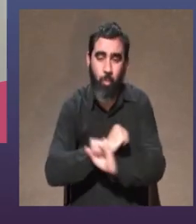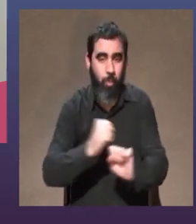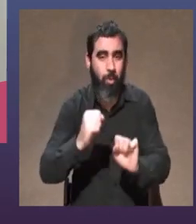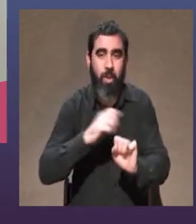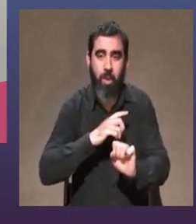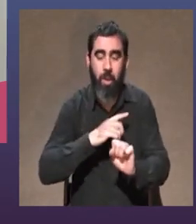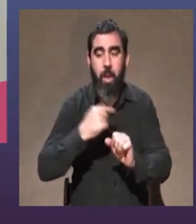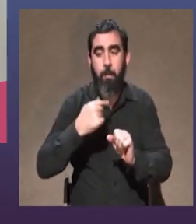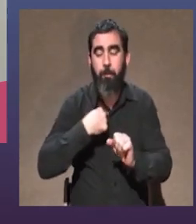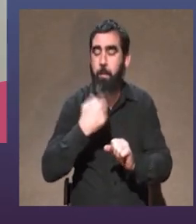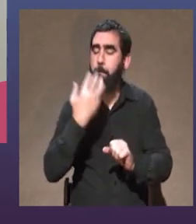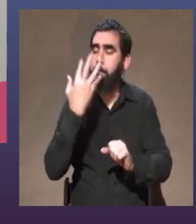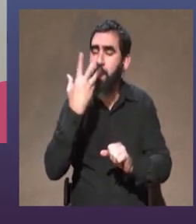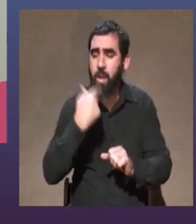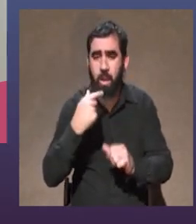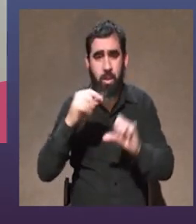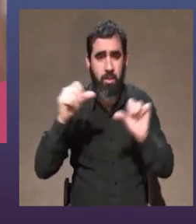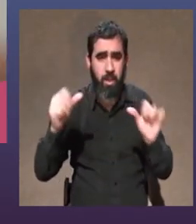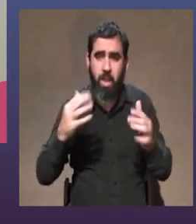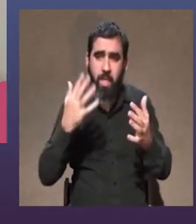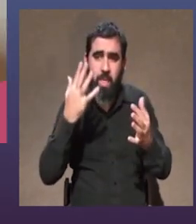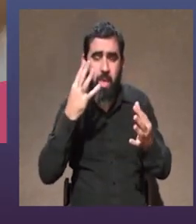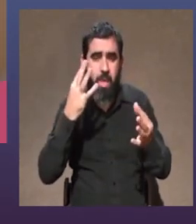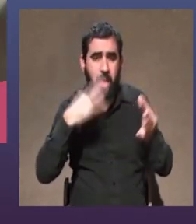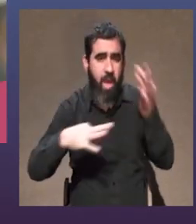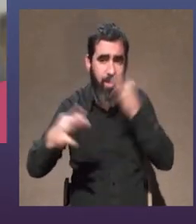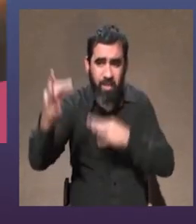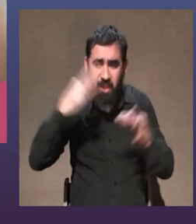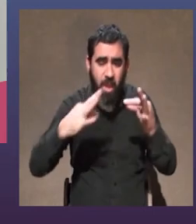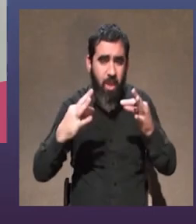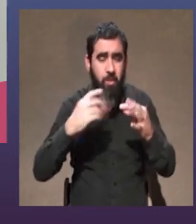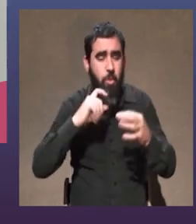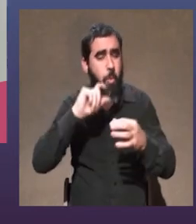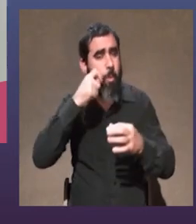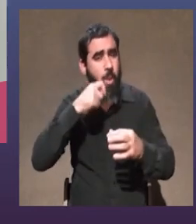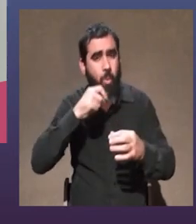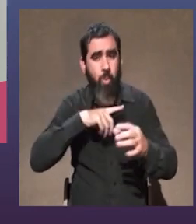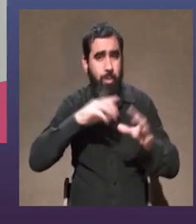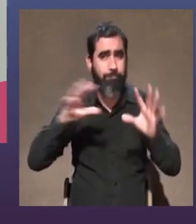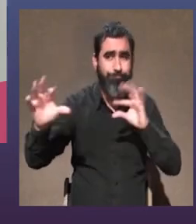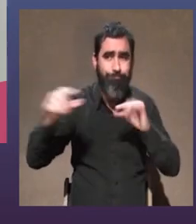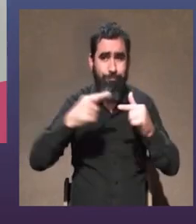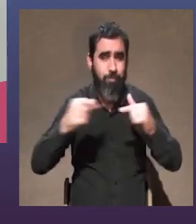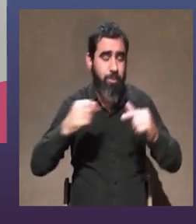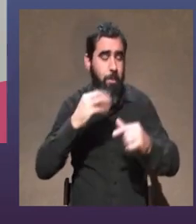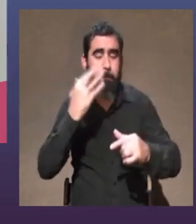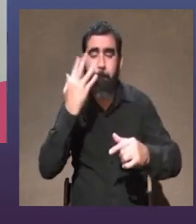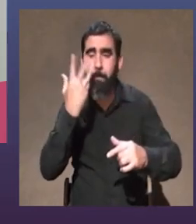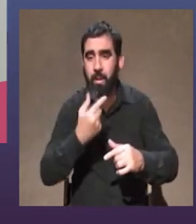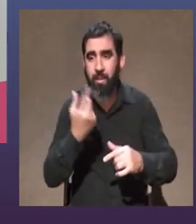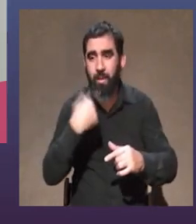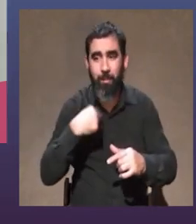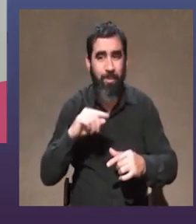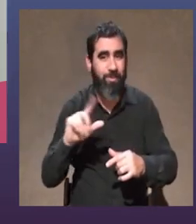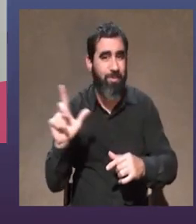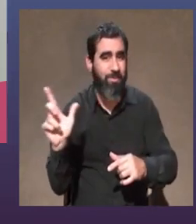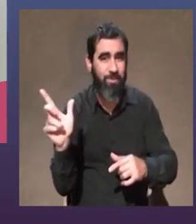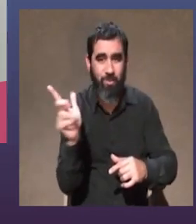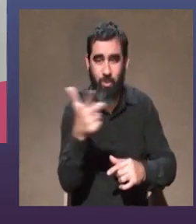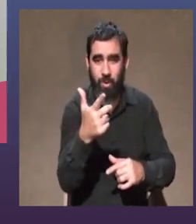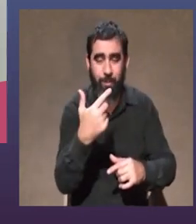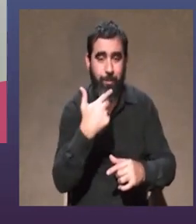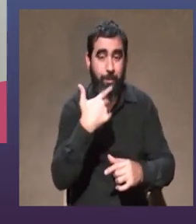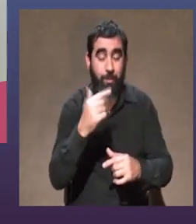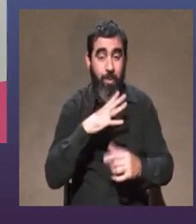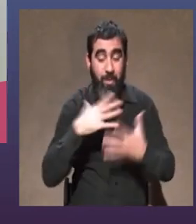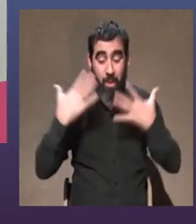podrá ver y a mí que me encantan los espectáculos muy espectáculos me gusta el show me encanta ahora si no está